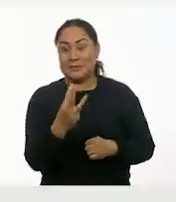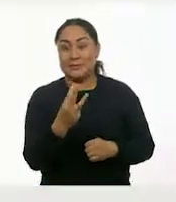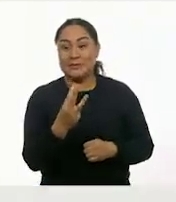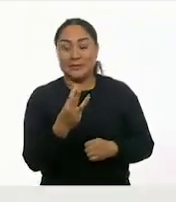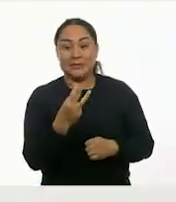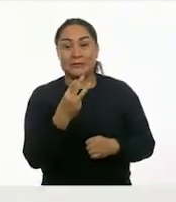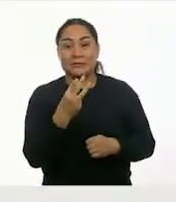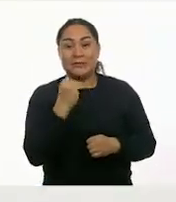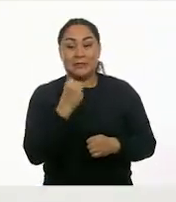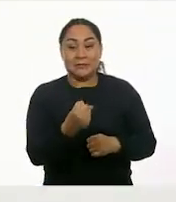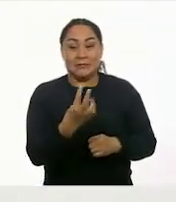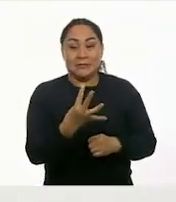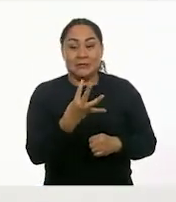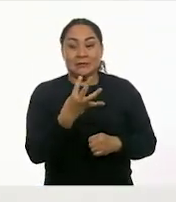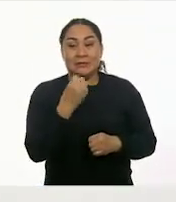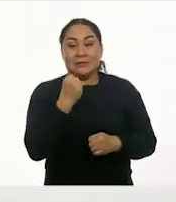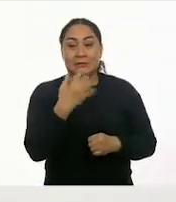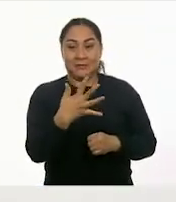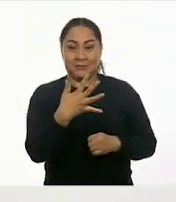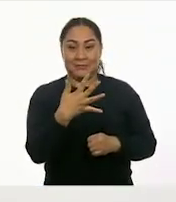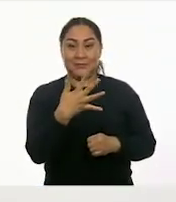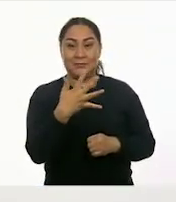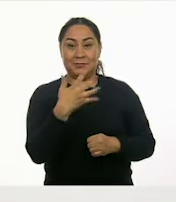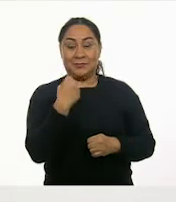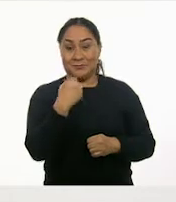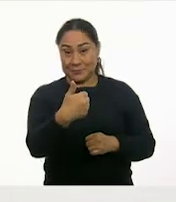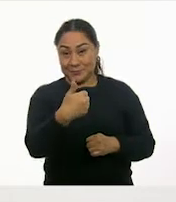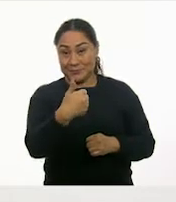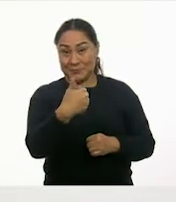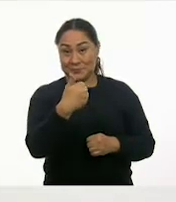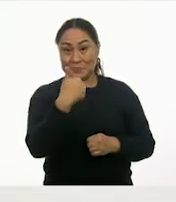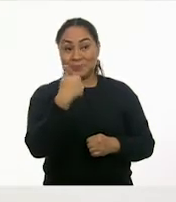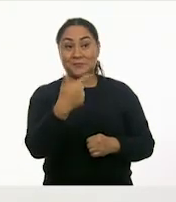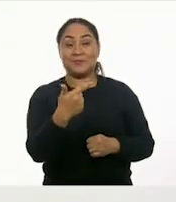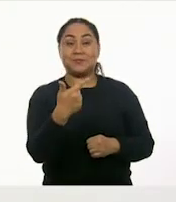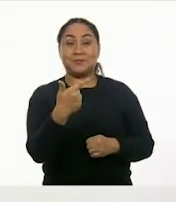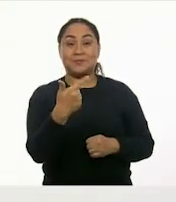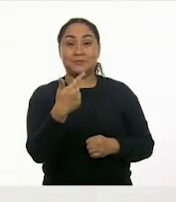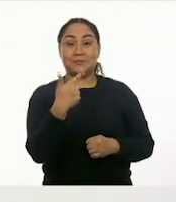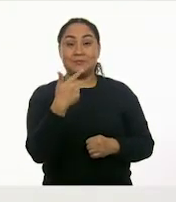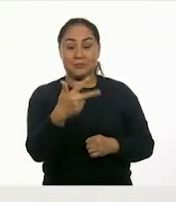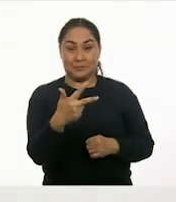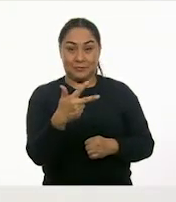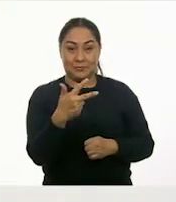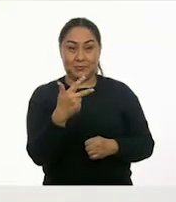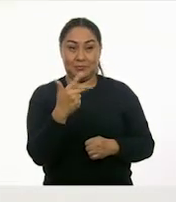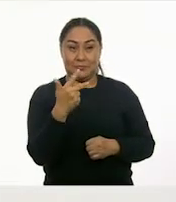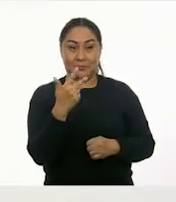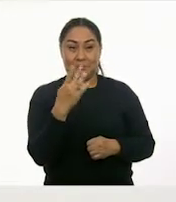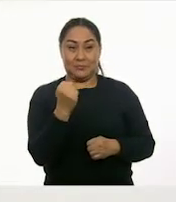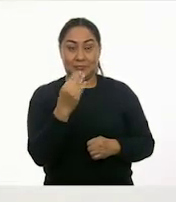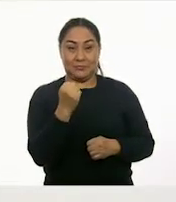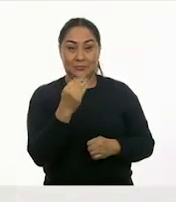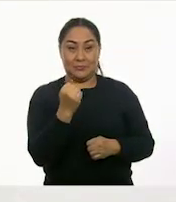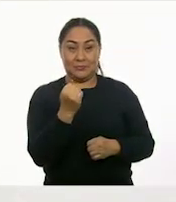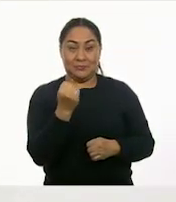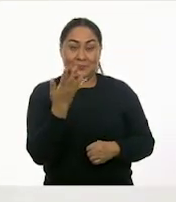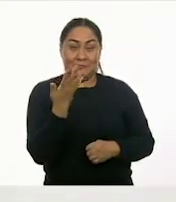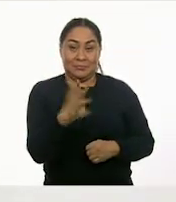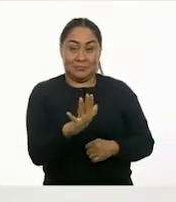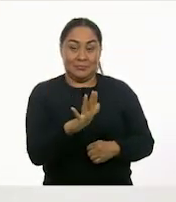tres, cuatro, cinco, seis, siete, ocho, nueve,